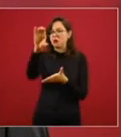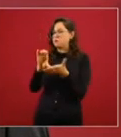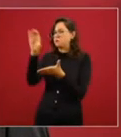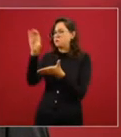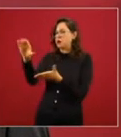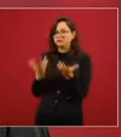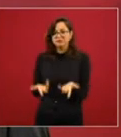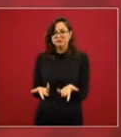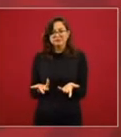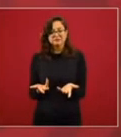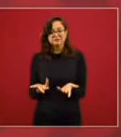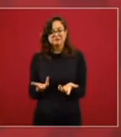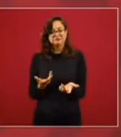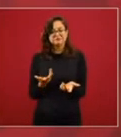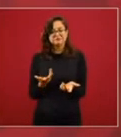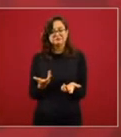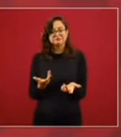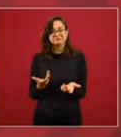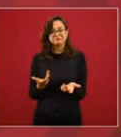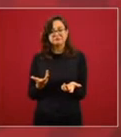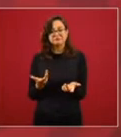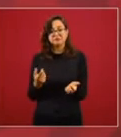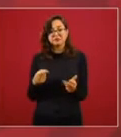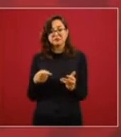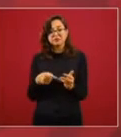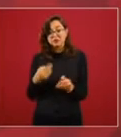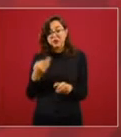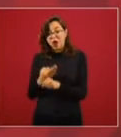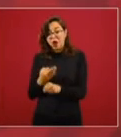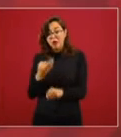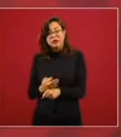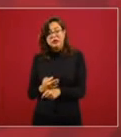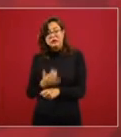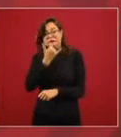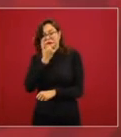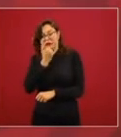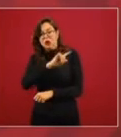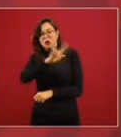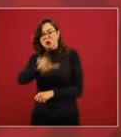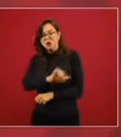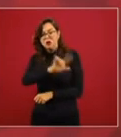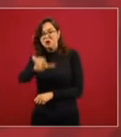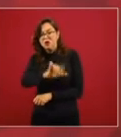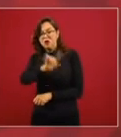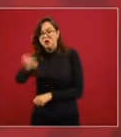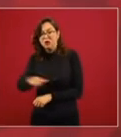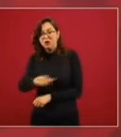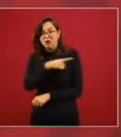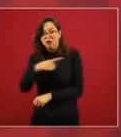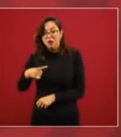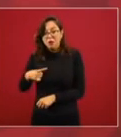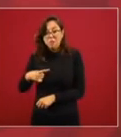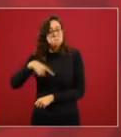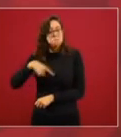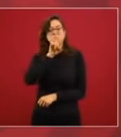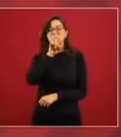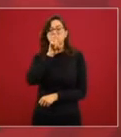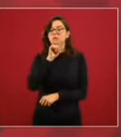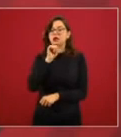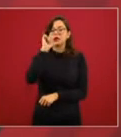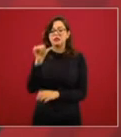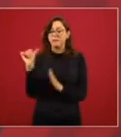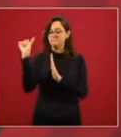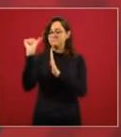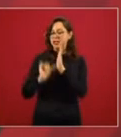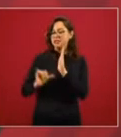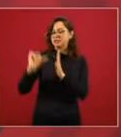no les debemos nada ellos reciben mes con